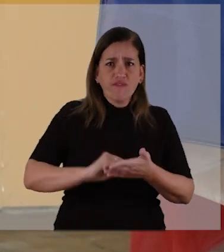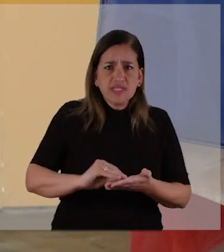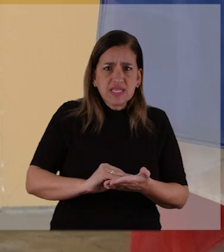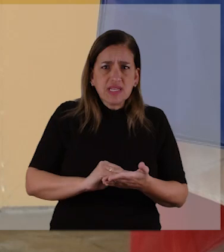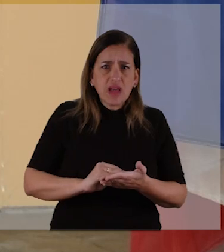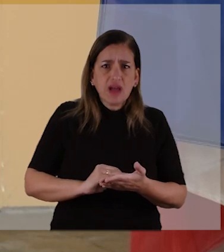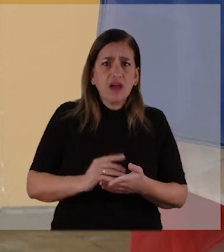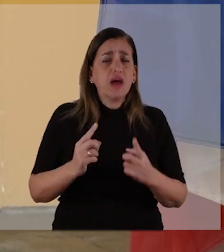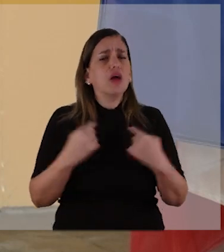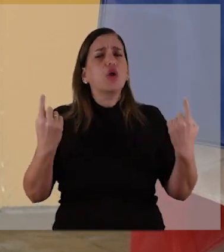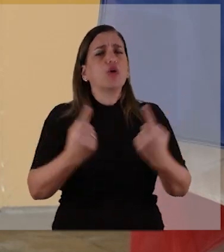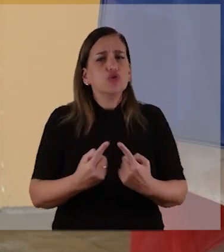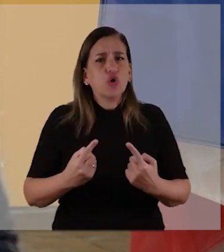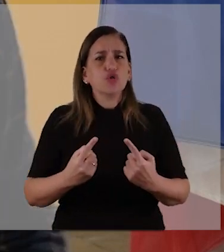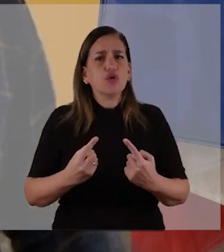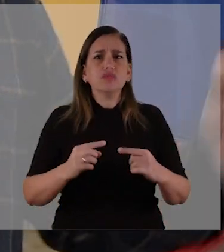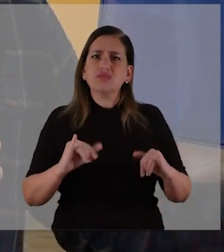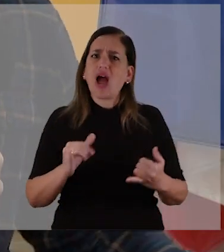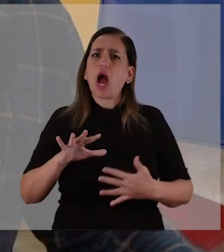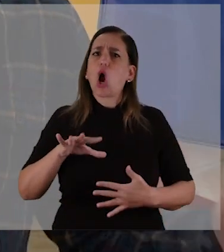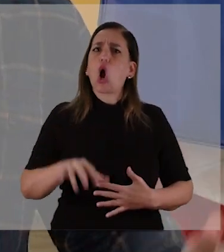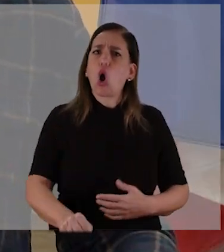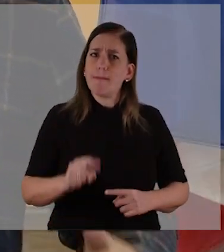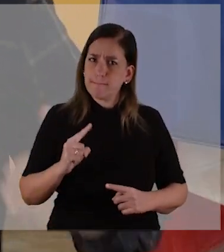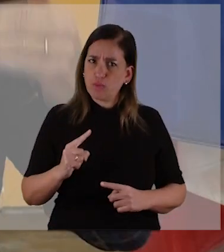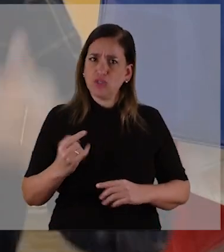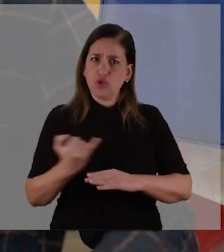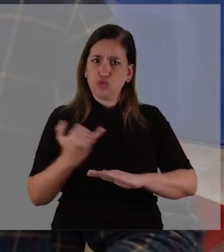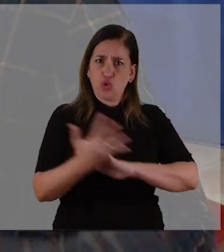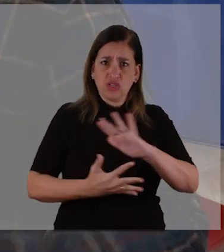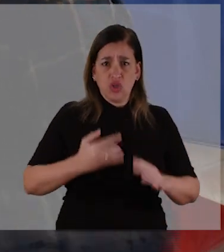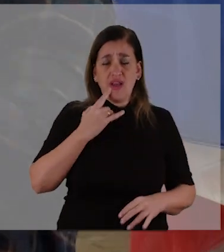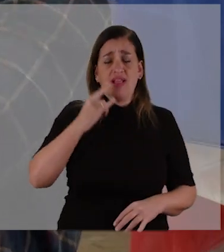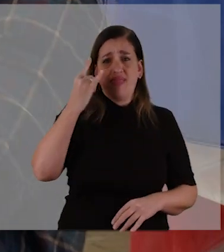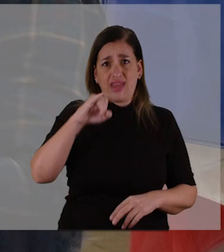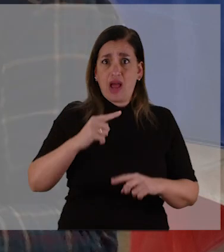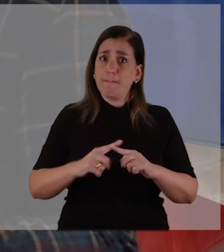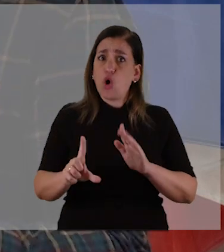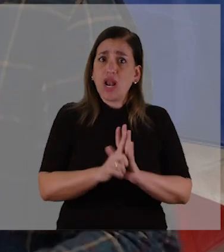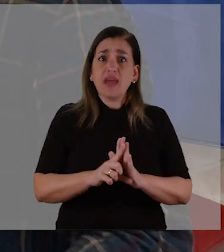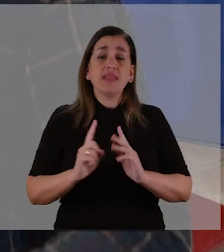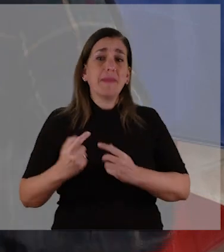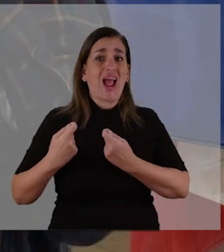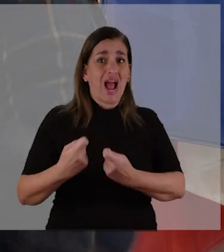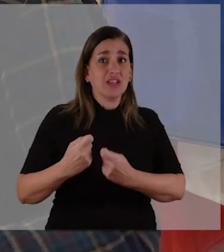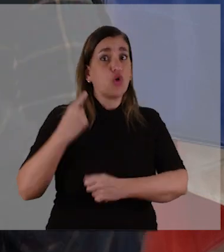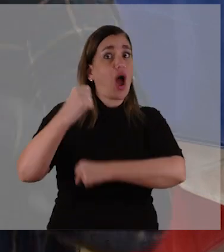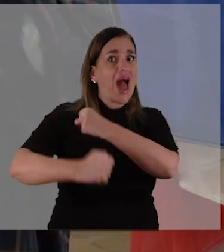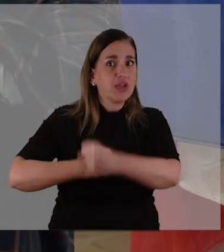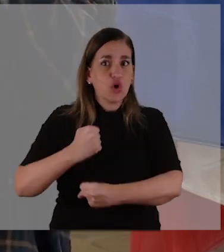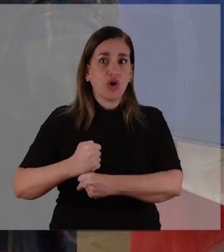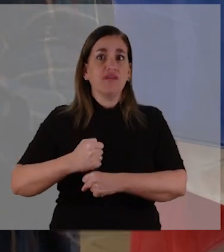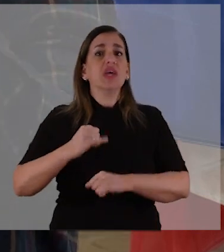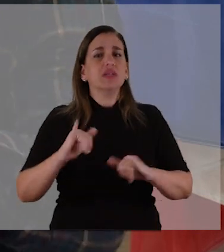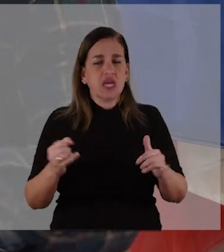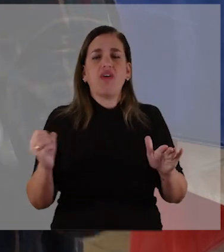ya sea en su granja, en mi oficina o por ahí. Nosotros hemos comprometido el INAGRA, entre otras cosas es por ley, y en la rendición de